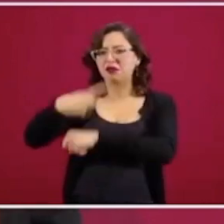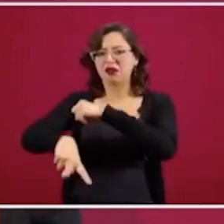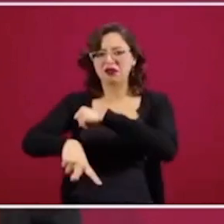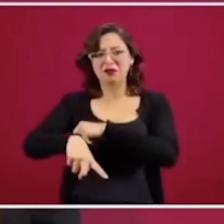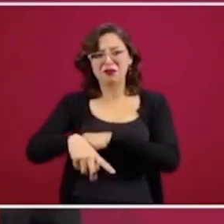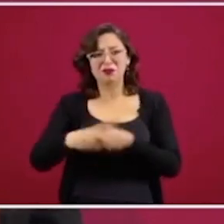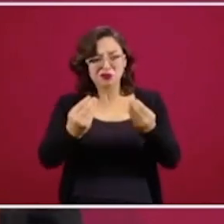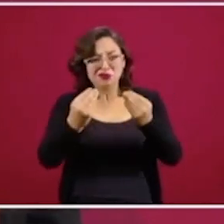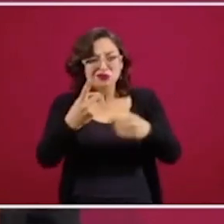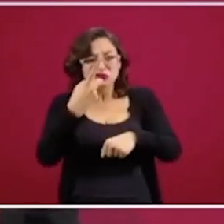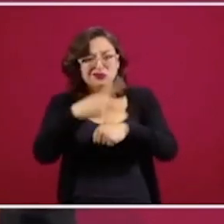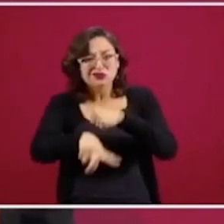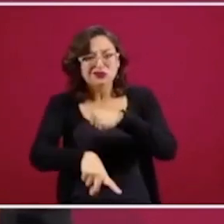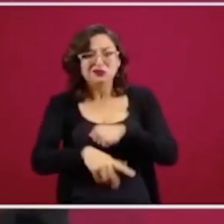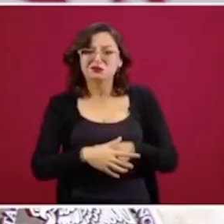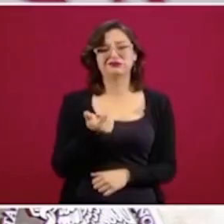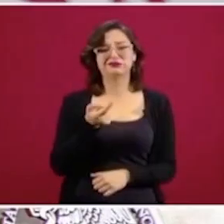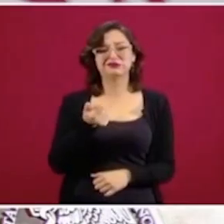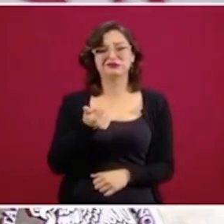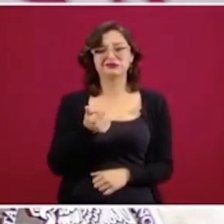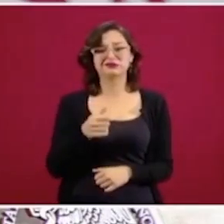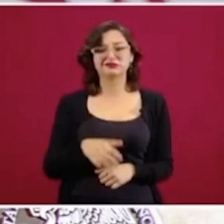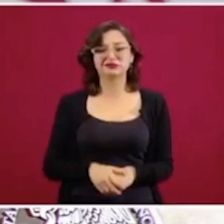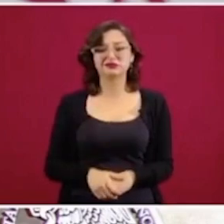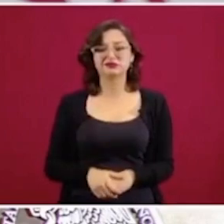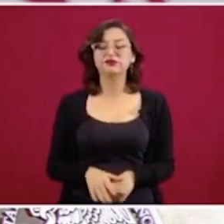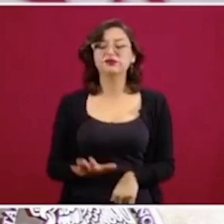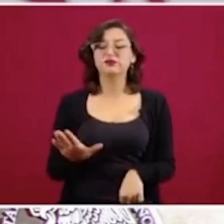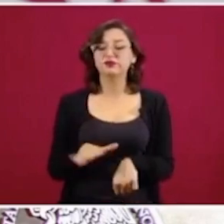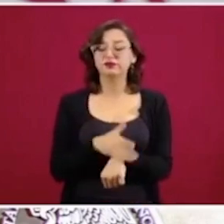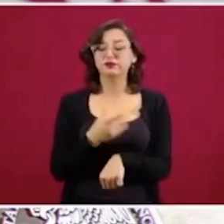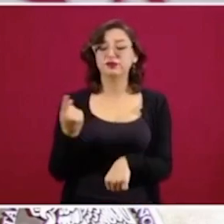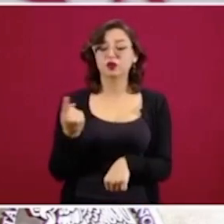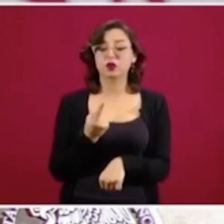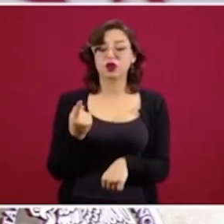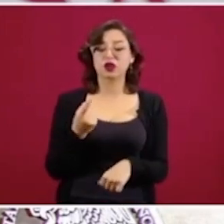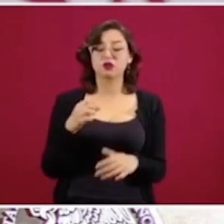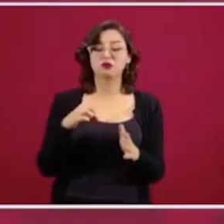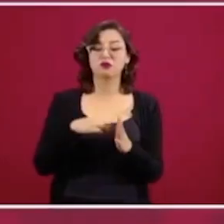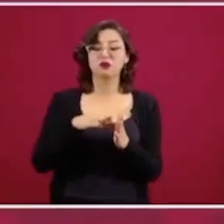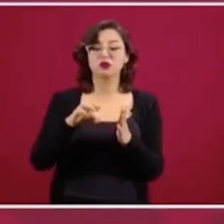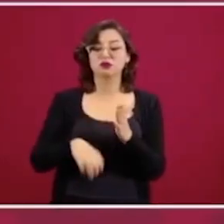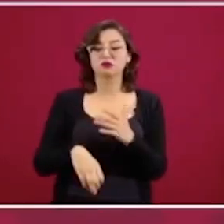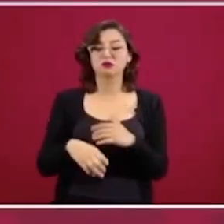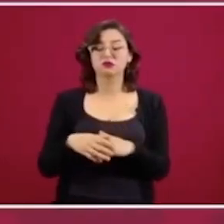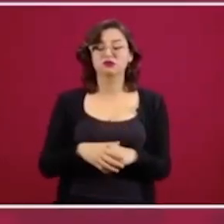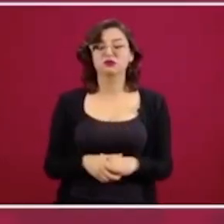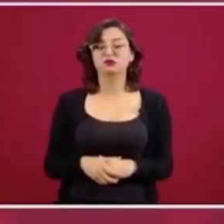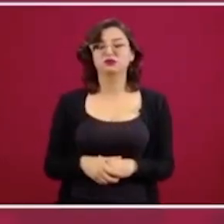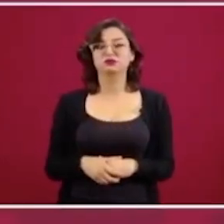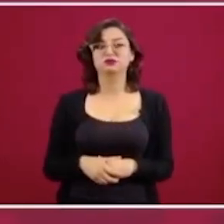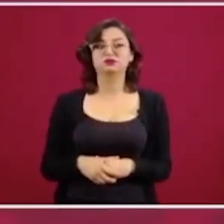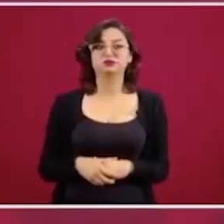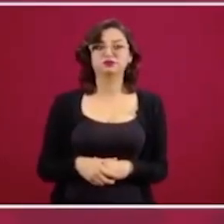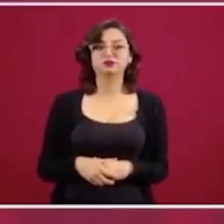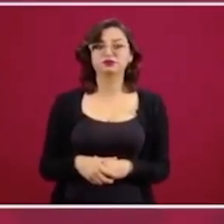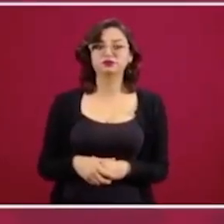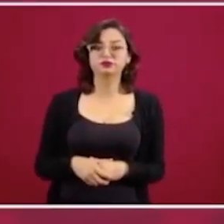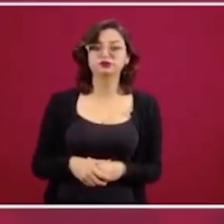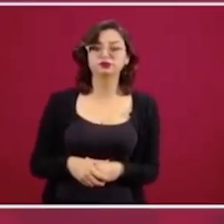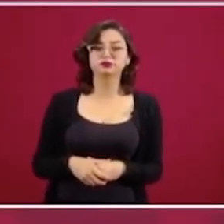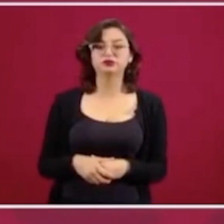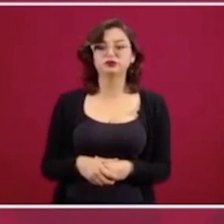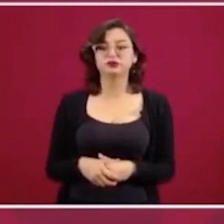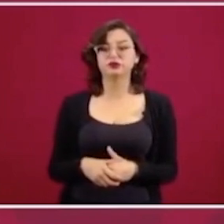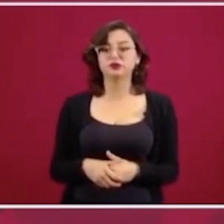no mucho, porque en este caso, si el presidente dice